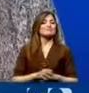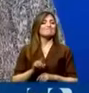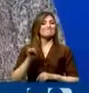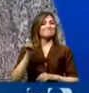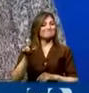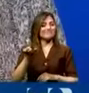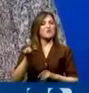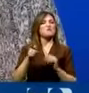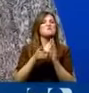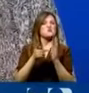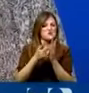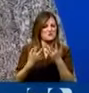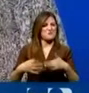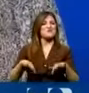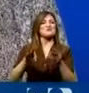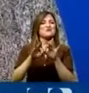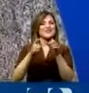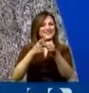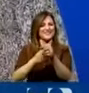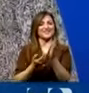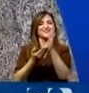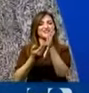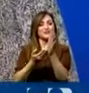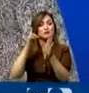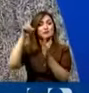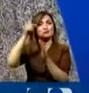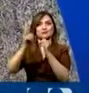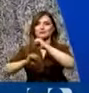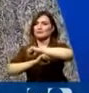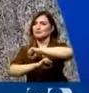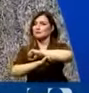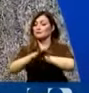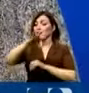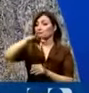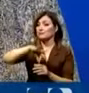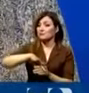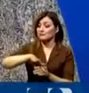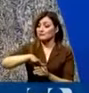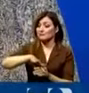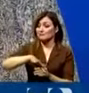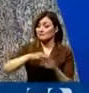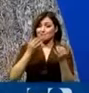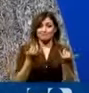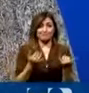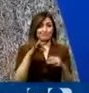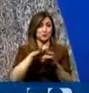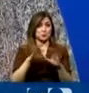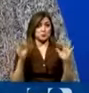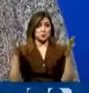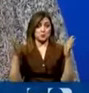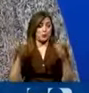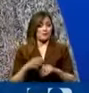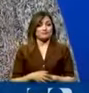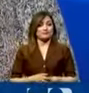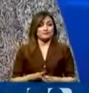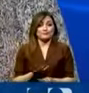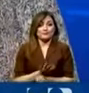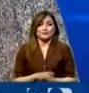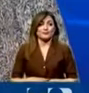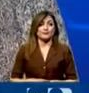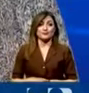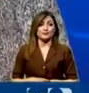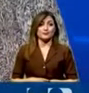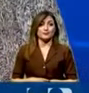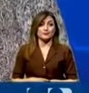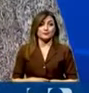Ustedes desde el gobierno dicen es fundamental que hayan esos votos pero los votos hoy al menos no están, no los completan. Y estas tres